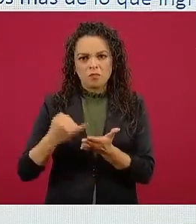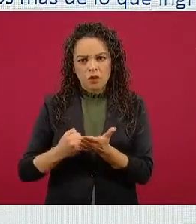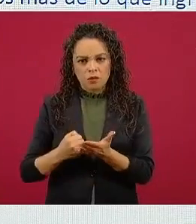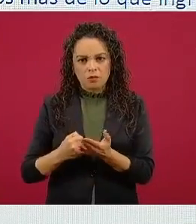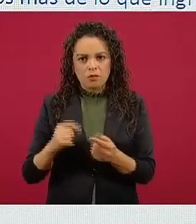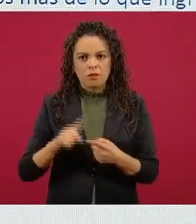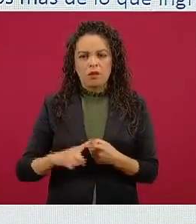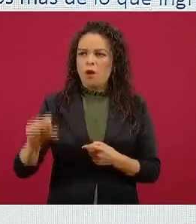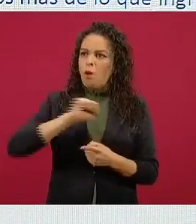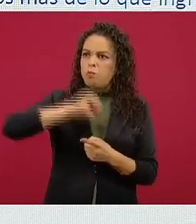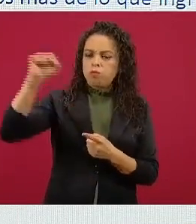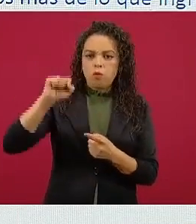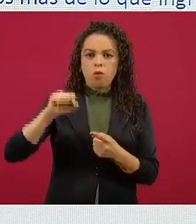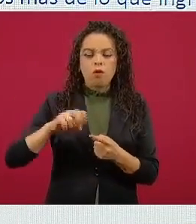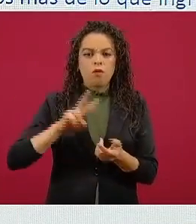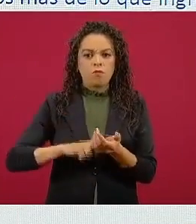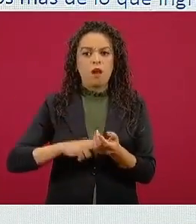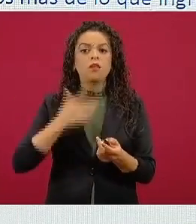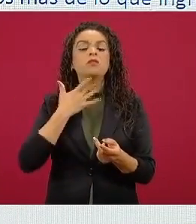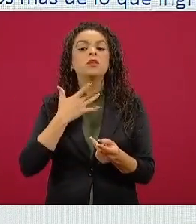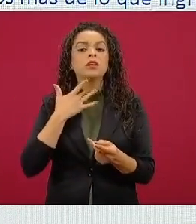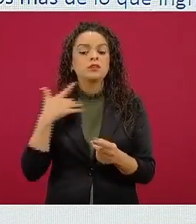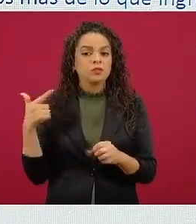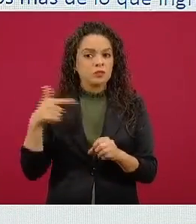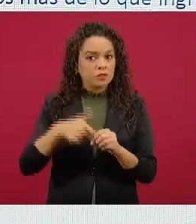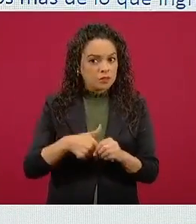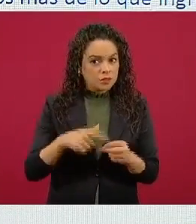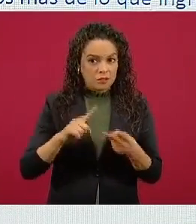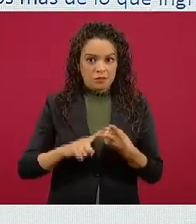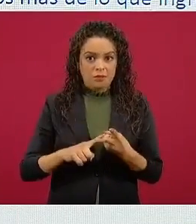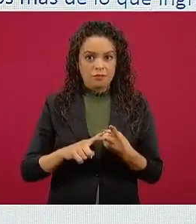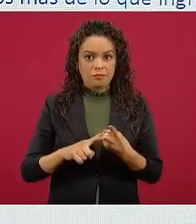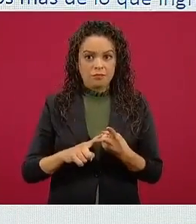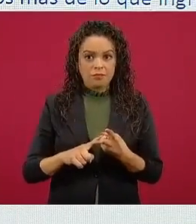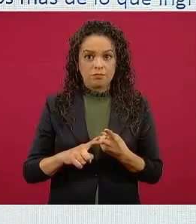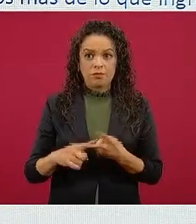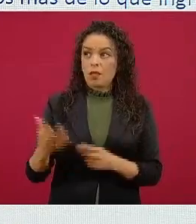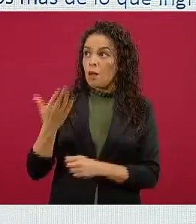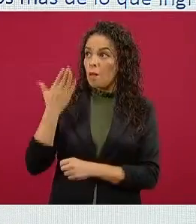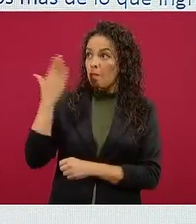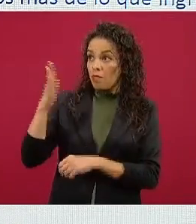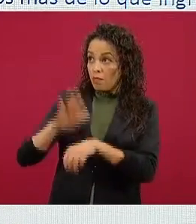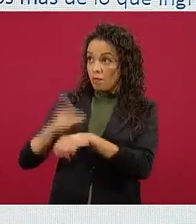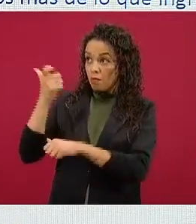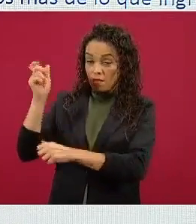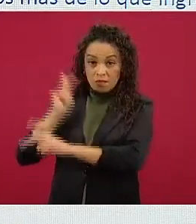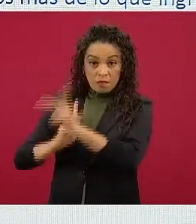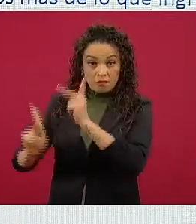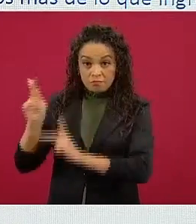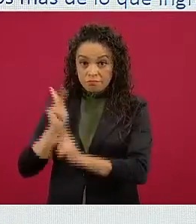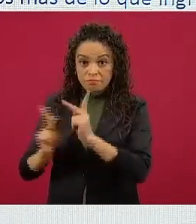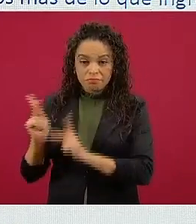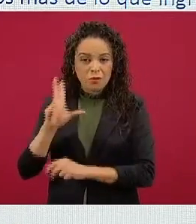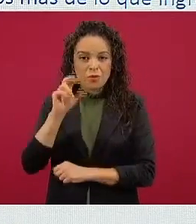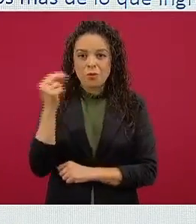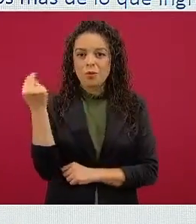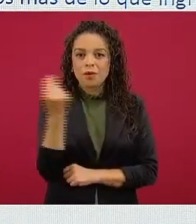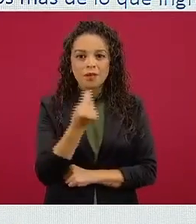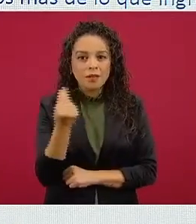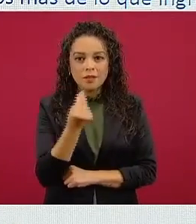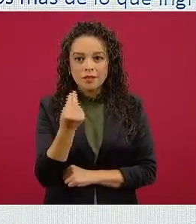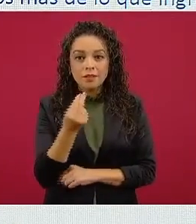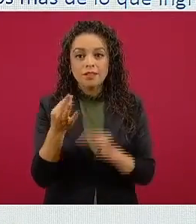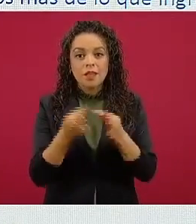aumentar la deuda. Solo era acabar con la corrupción y con los